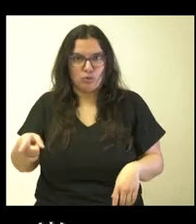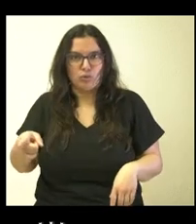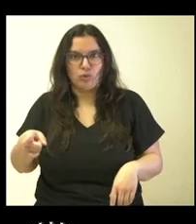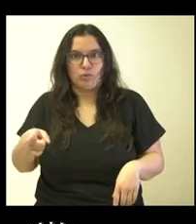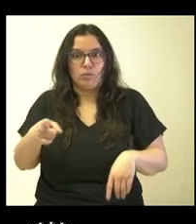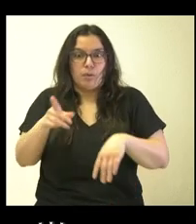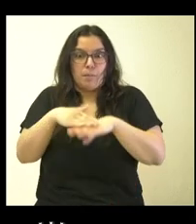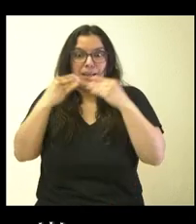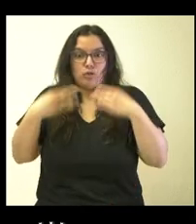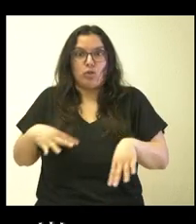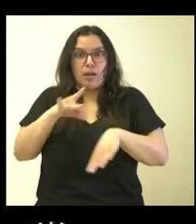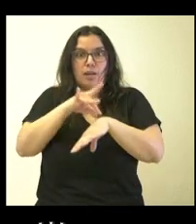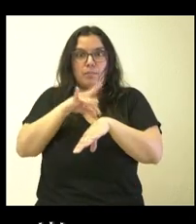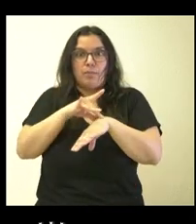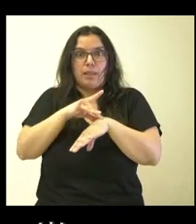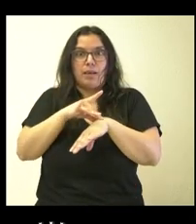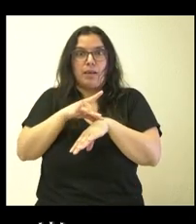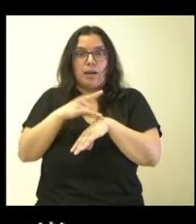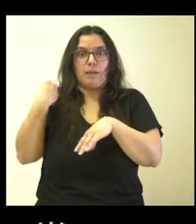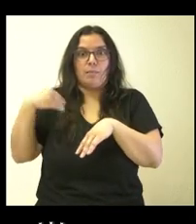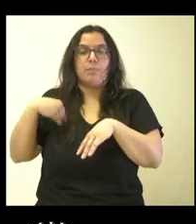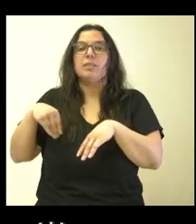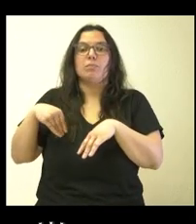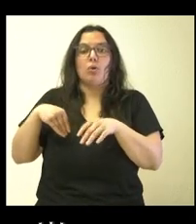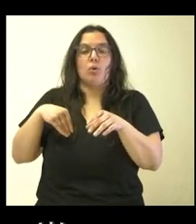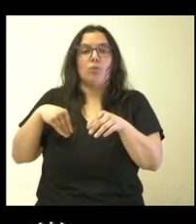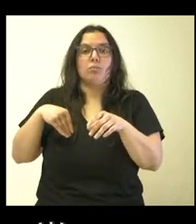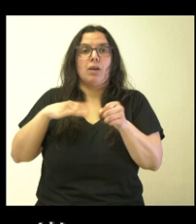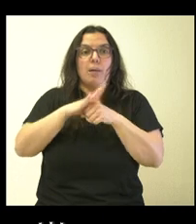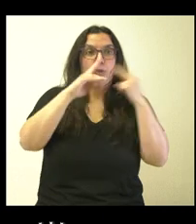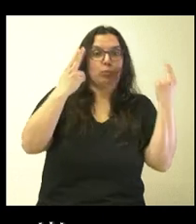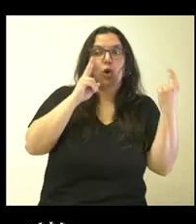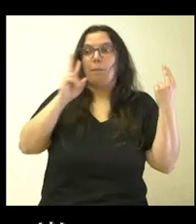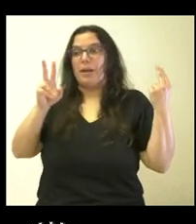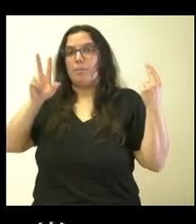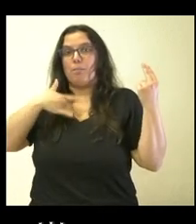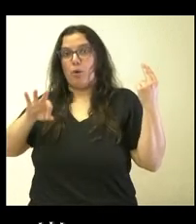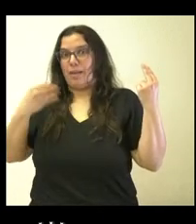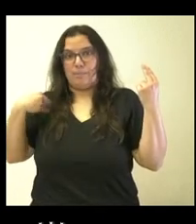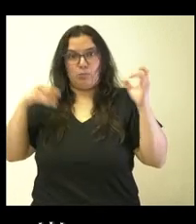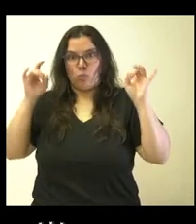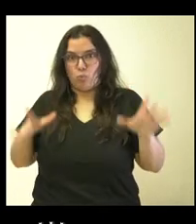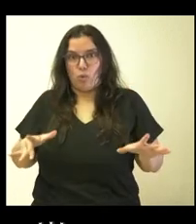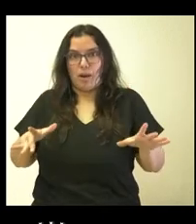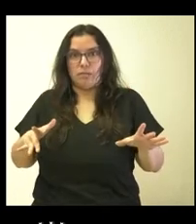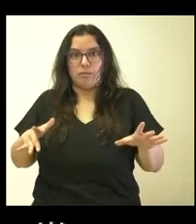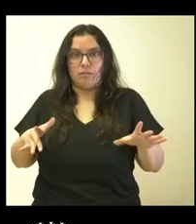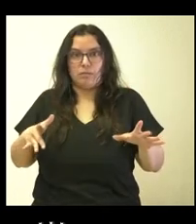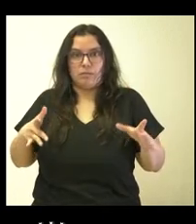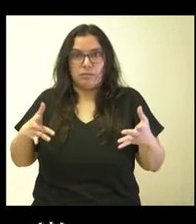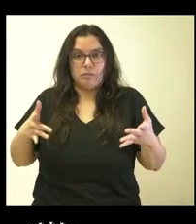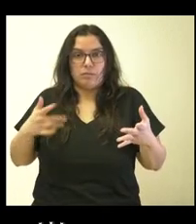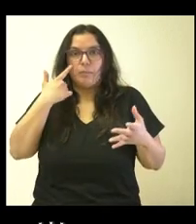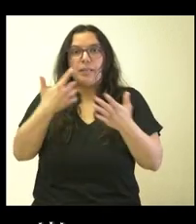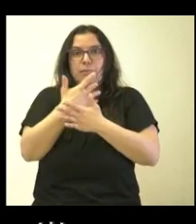historiales que salgan incluso del ámbito público puedan ser consultados y unificados igualmente. No sé si tendrá la expectación